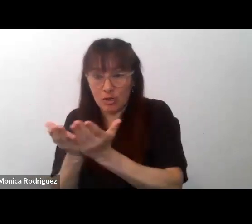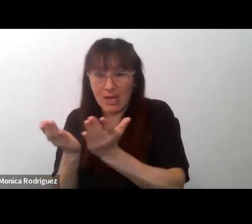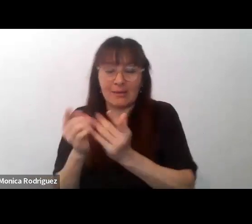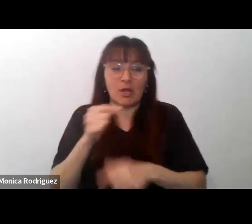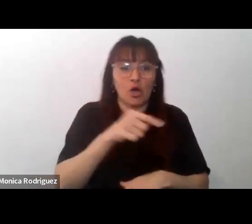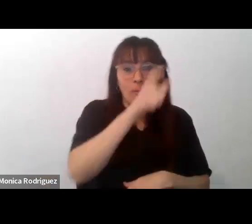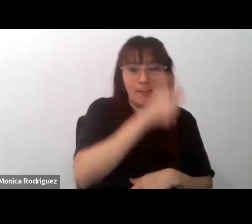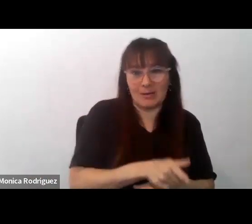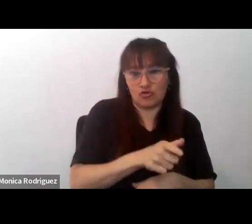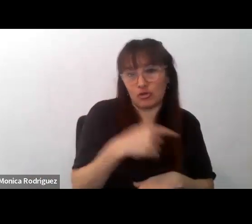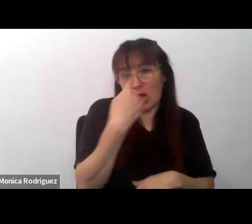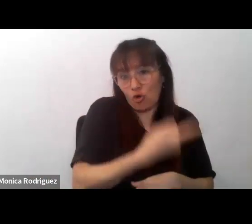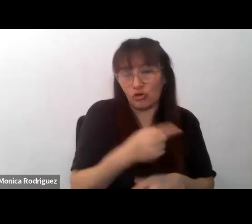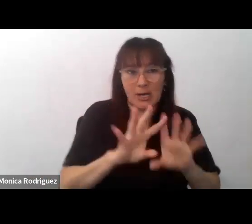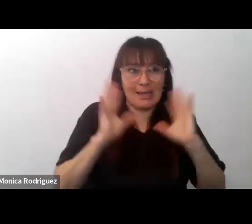otro y con el mundo